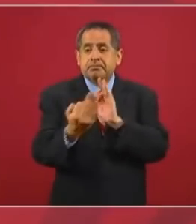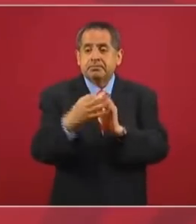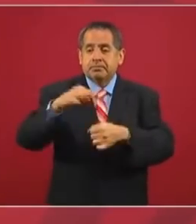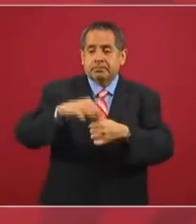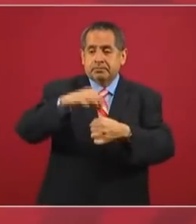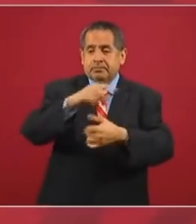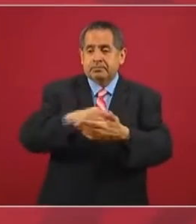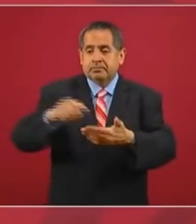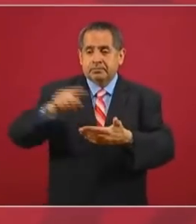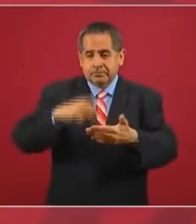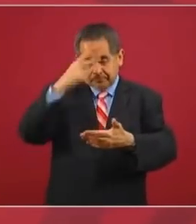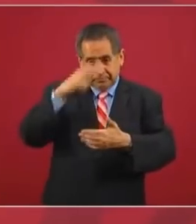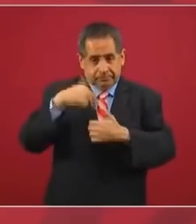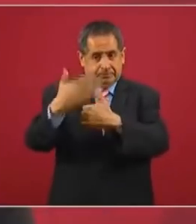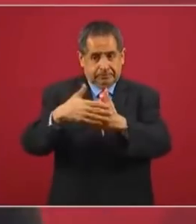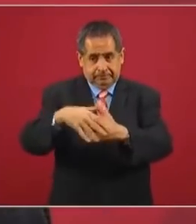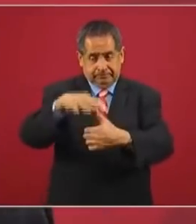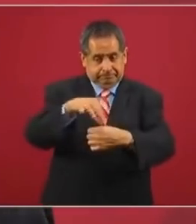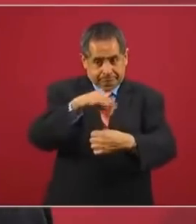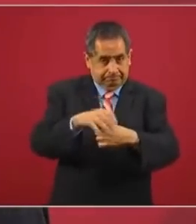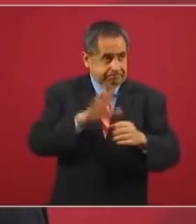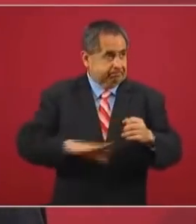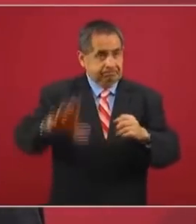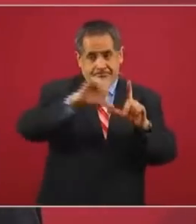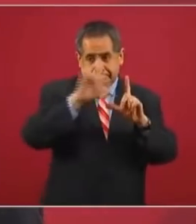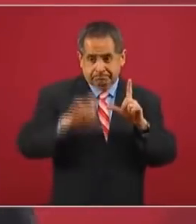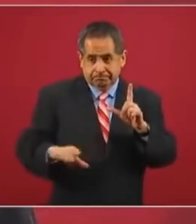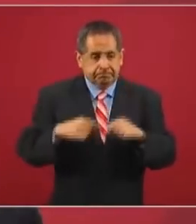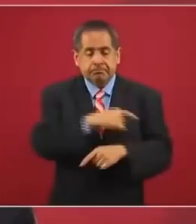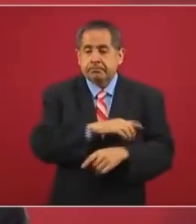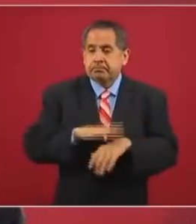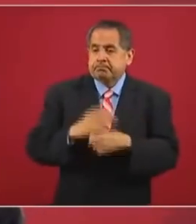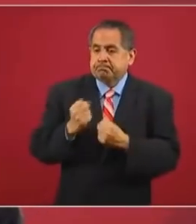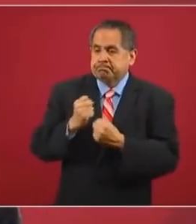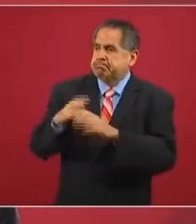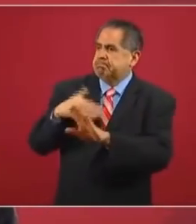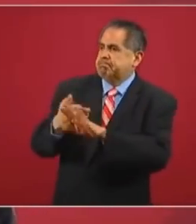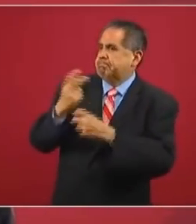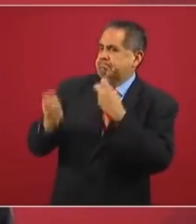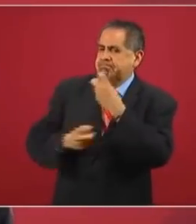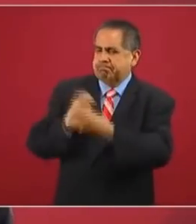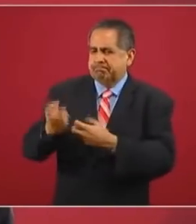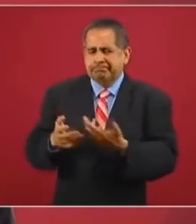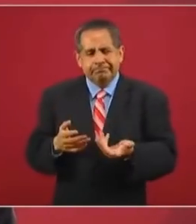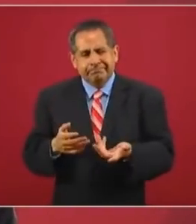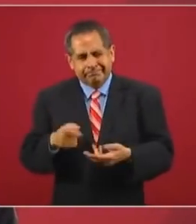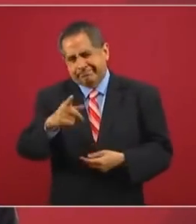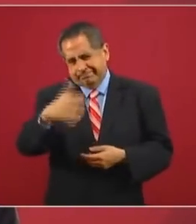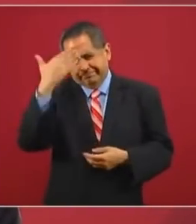Porque, como es de dominio público,